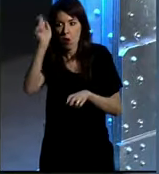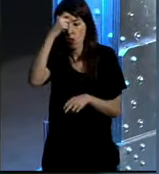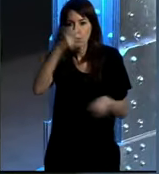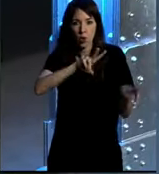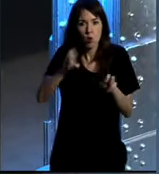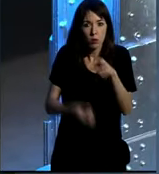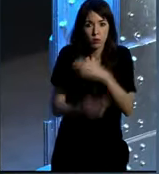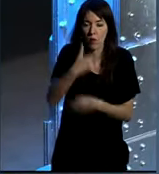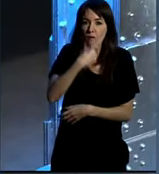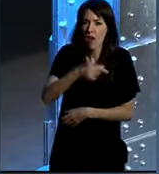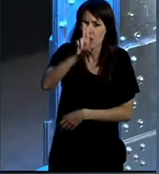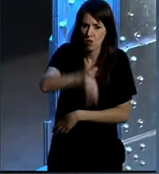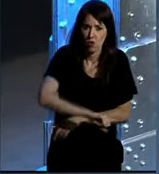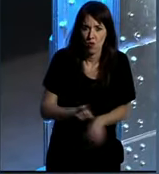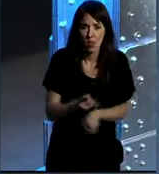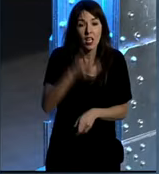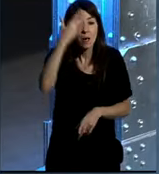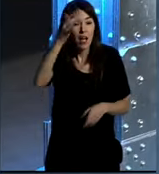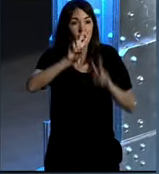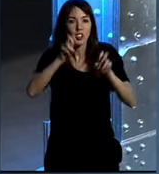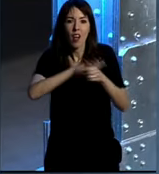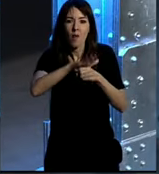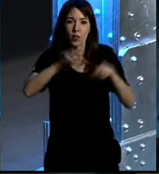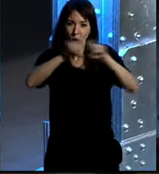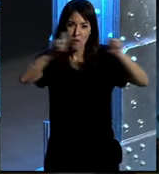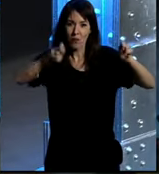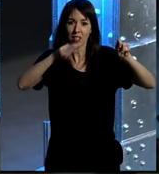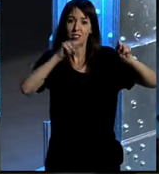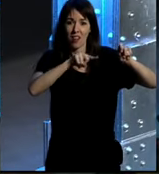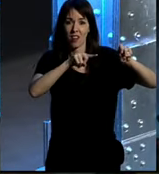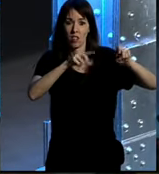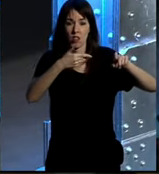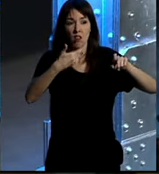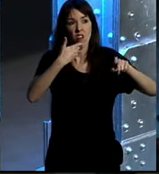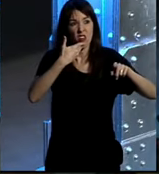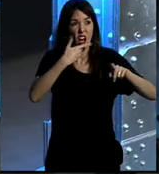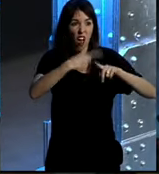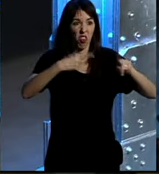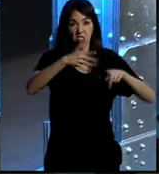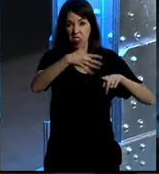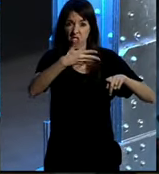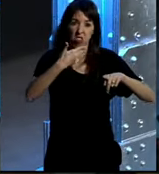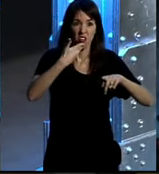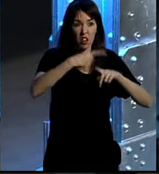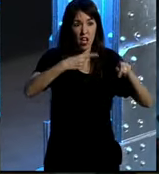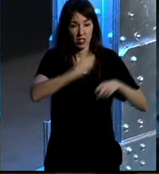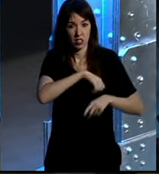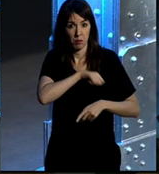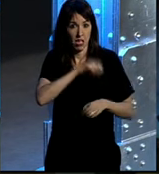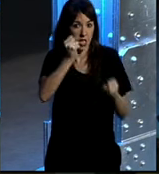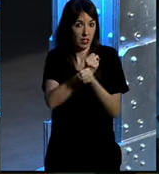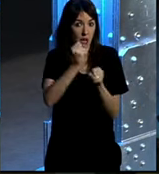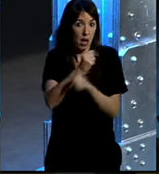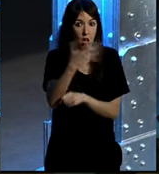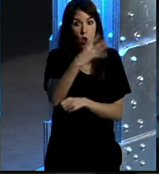conceptos y no es fácil. Imaginaos en el mundo de la empresa, en donde, bueno, pues la edad media, yo veía el otro día que la edad media en España de un